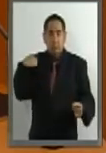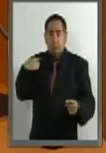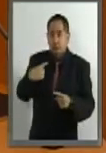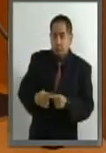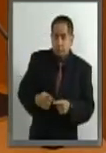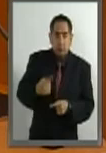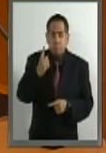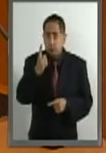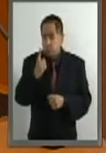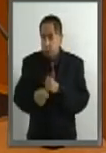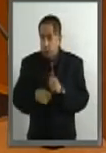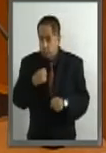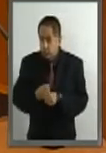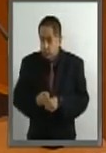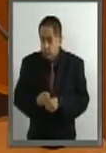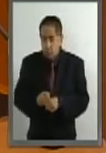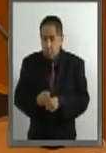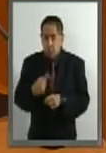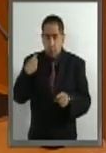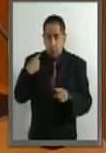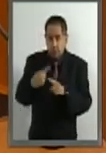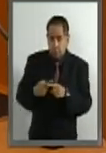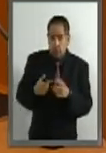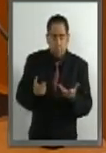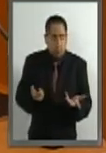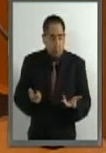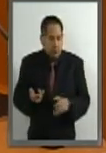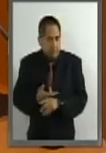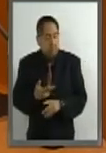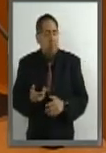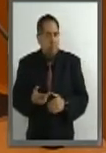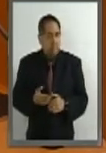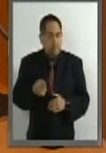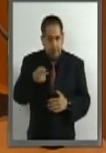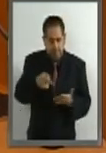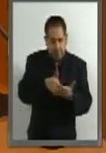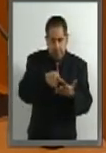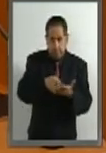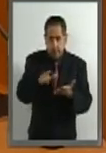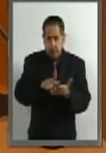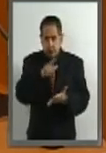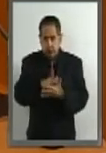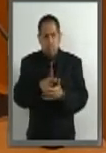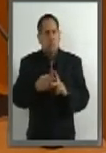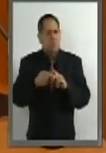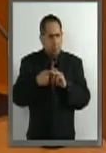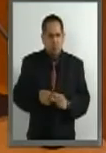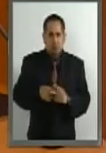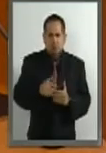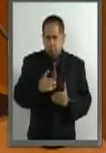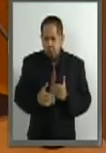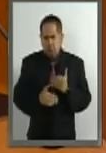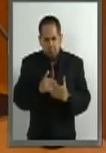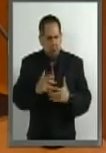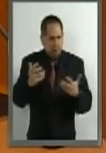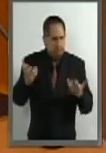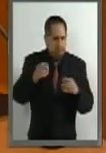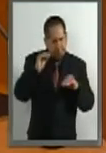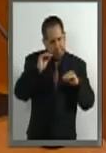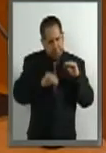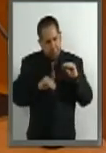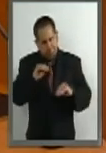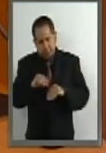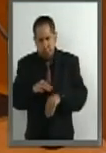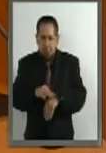de que esto aconteció y que con estas leyes se empezó a configurar en los